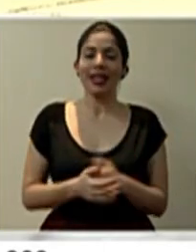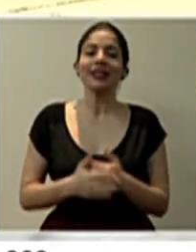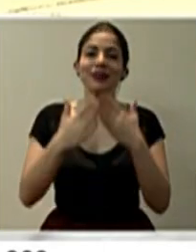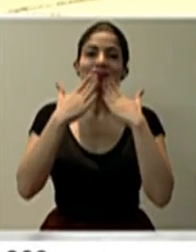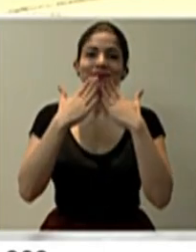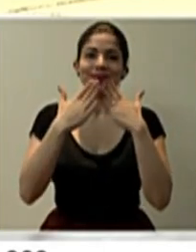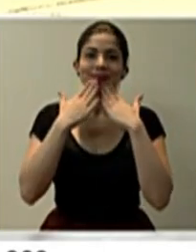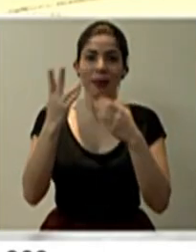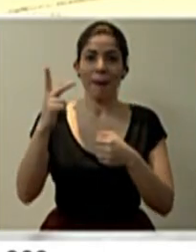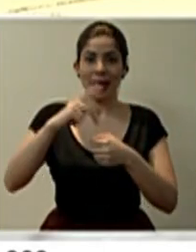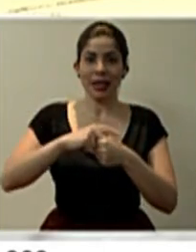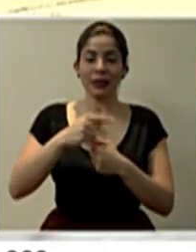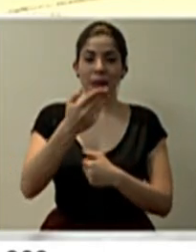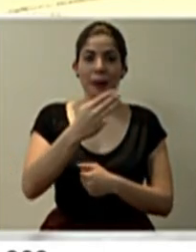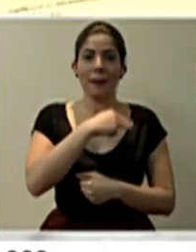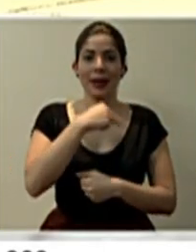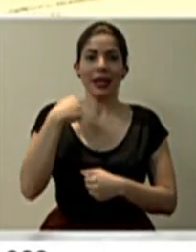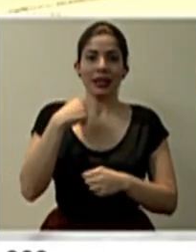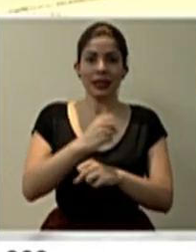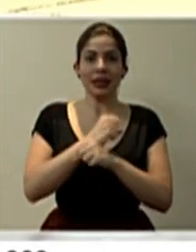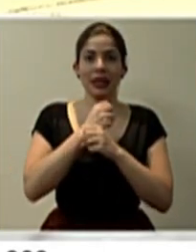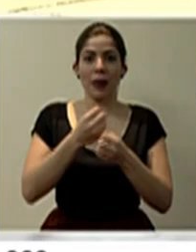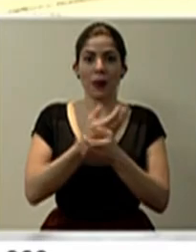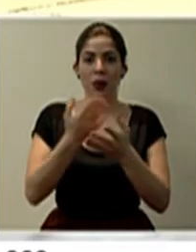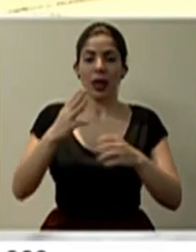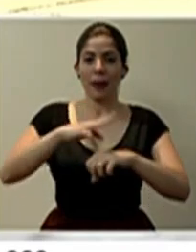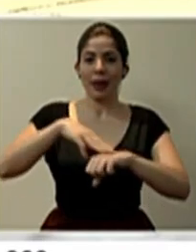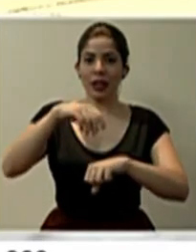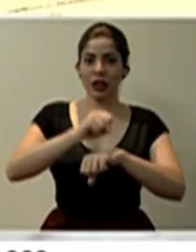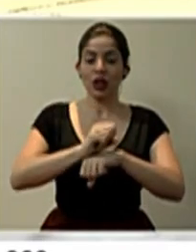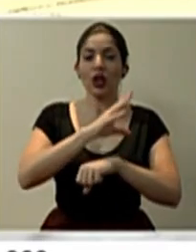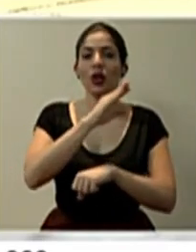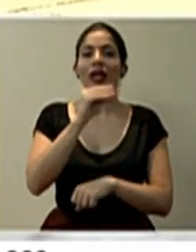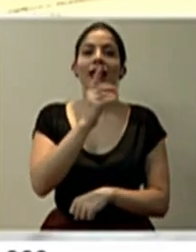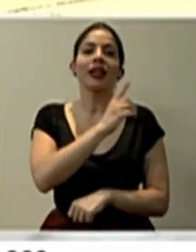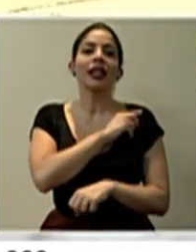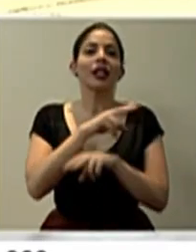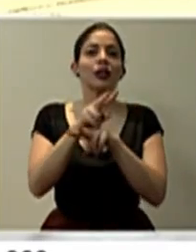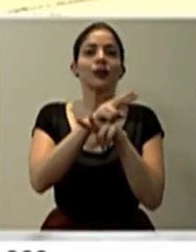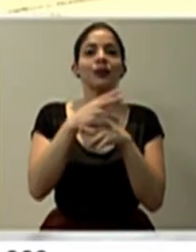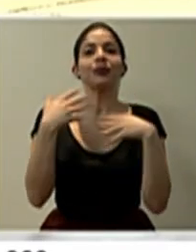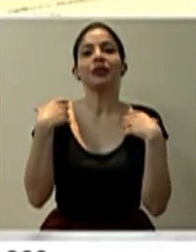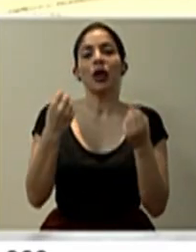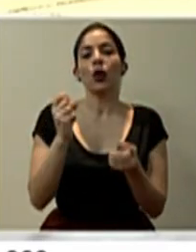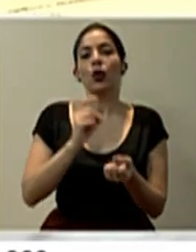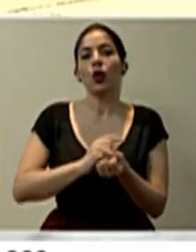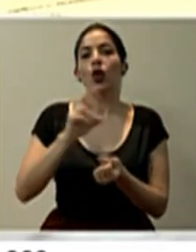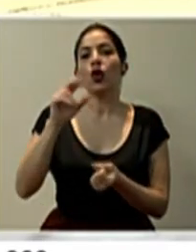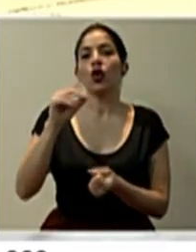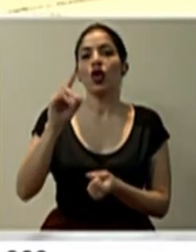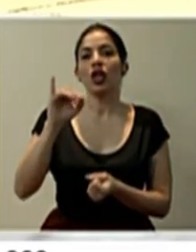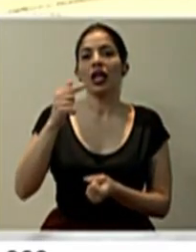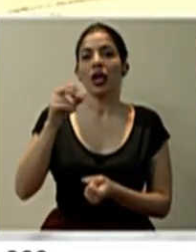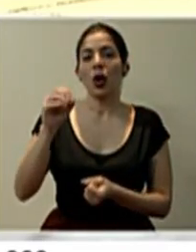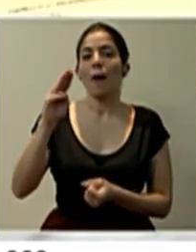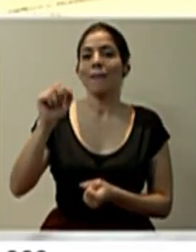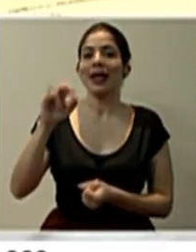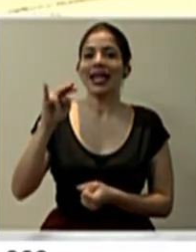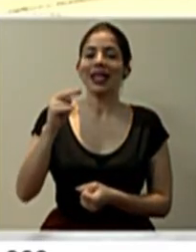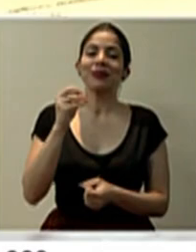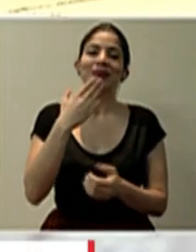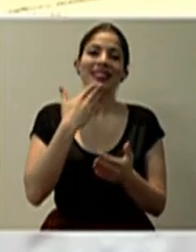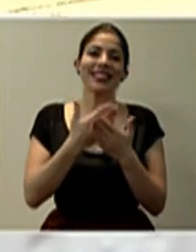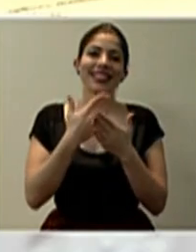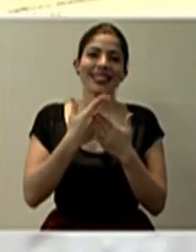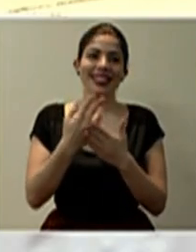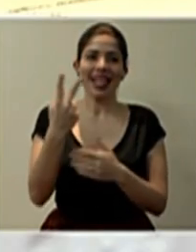agradecemos la participación del Ministro de Seguridad Pública, Michael Soto, y el Director de la Vigilancia de la Salud, el Dr. Rodrigo Marín. Muchas gracias, damos